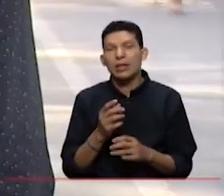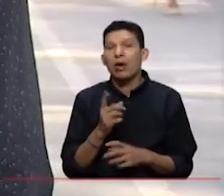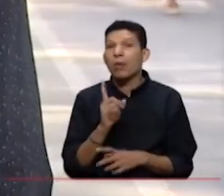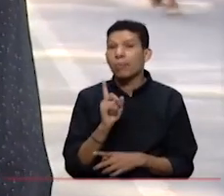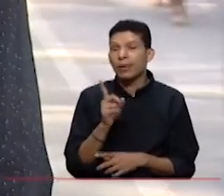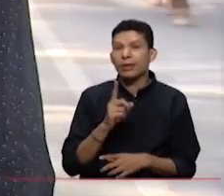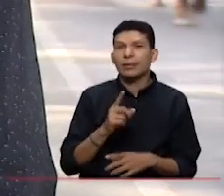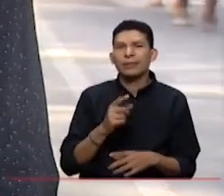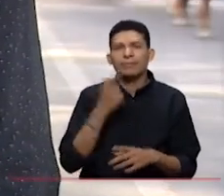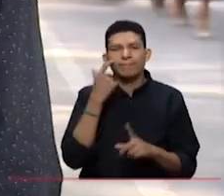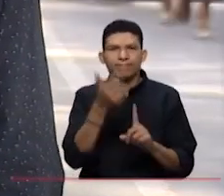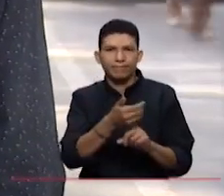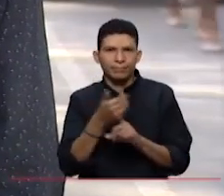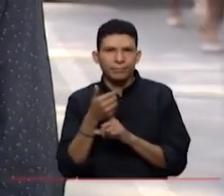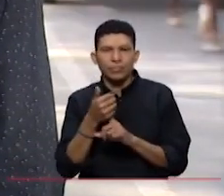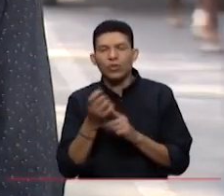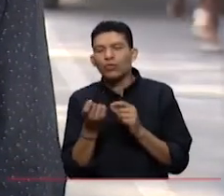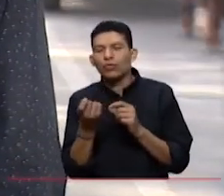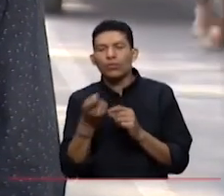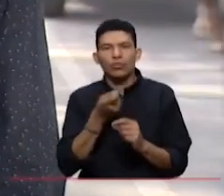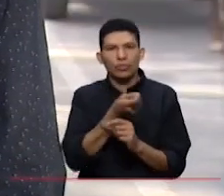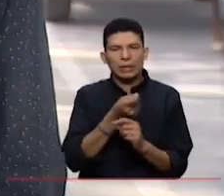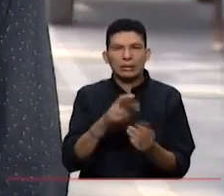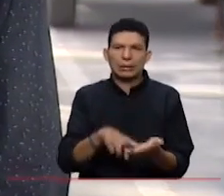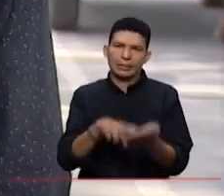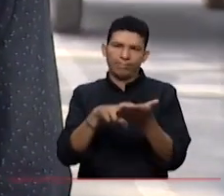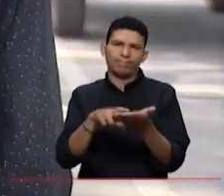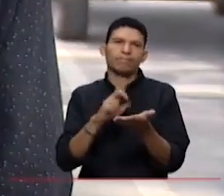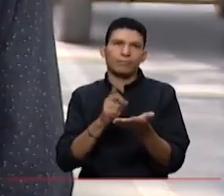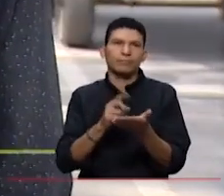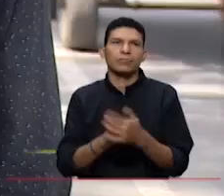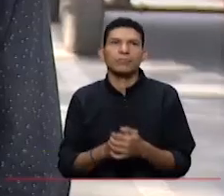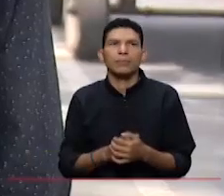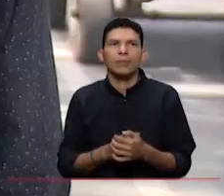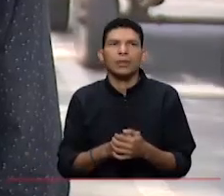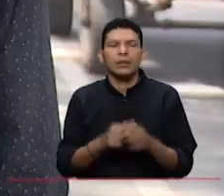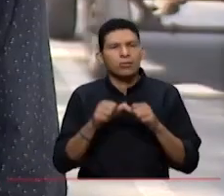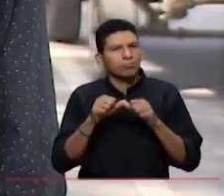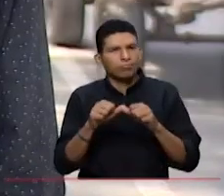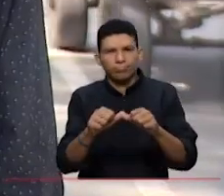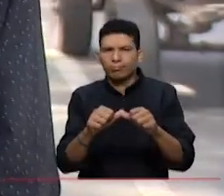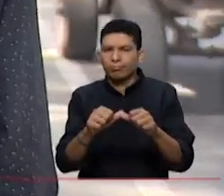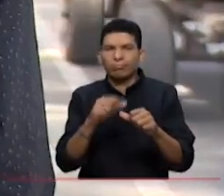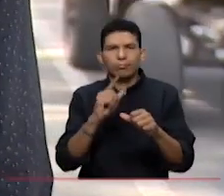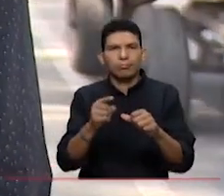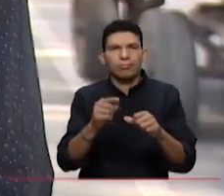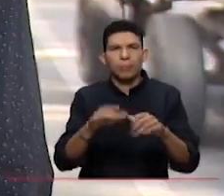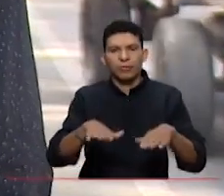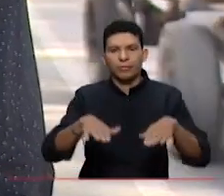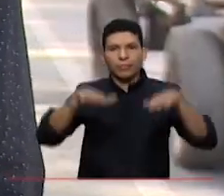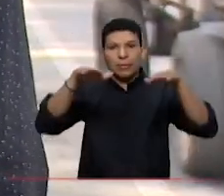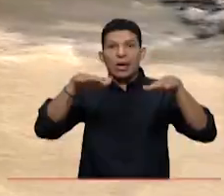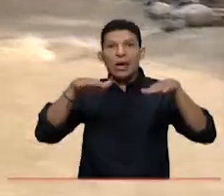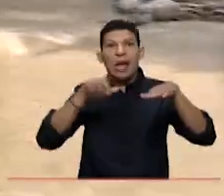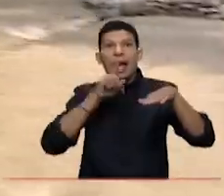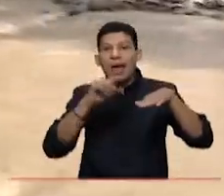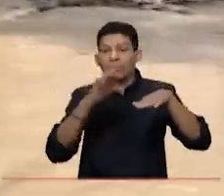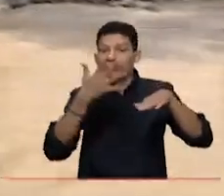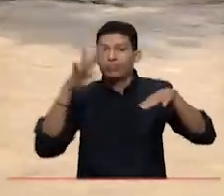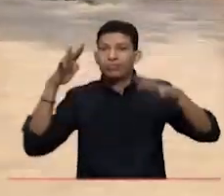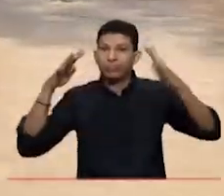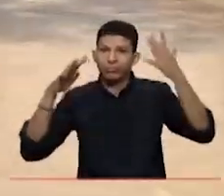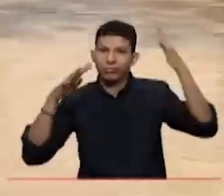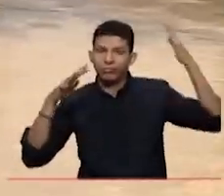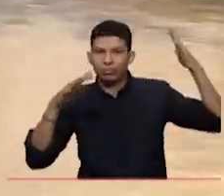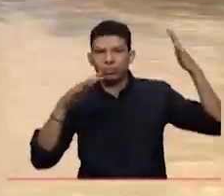tiene que ver con las protecciones marginales, recuperarlas, mantener las franjas forestales protectoras y